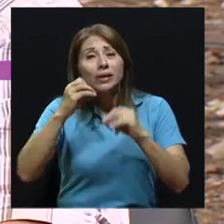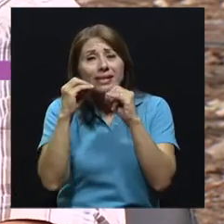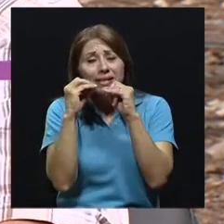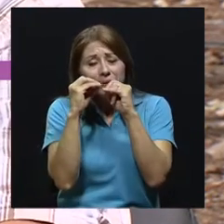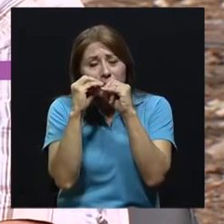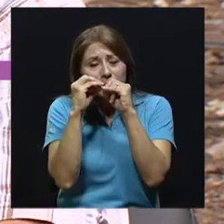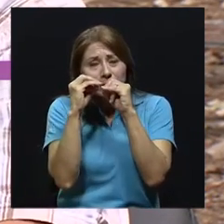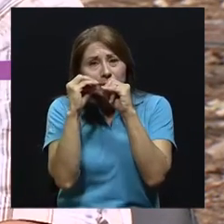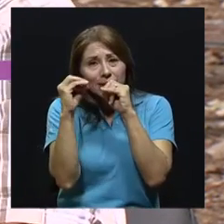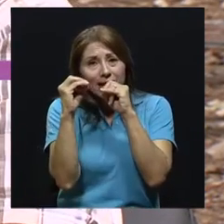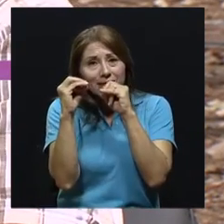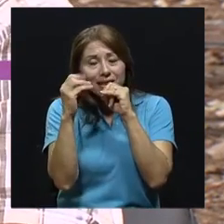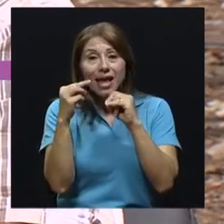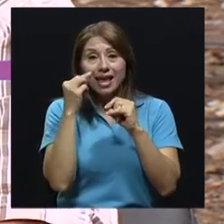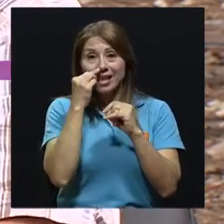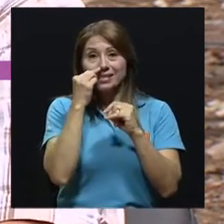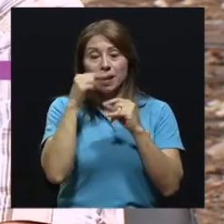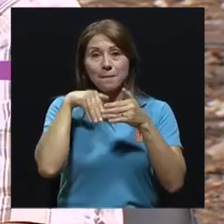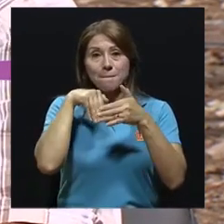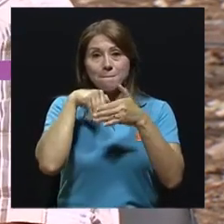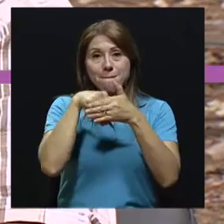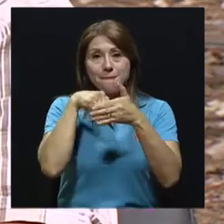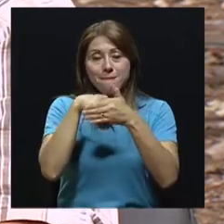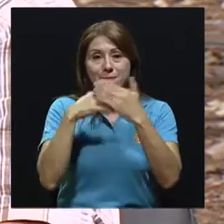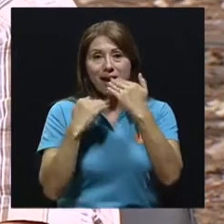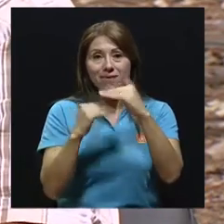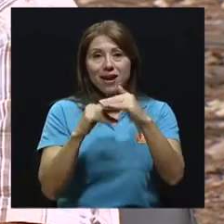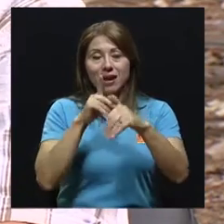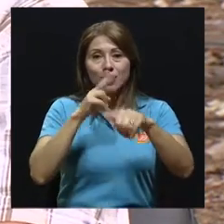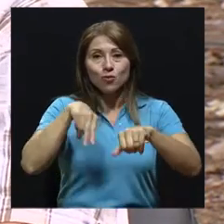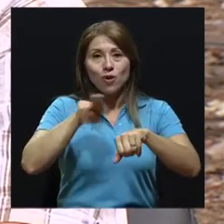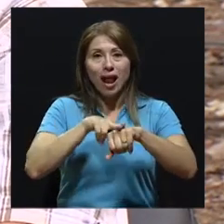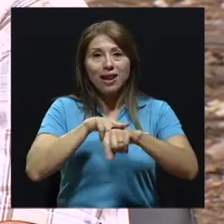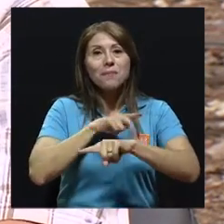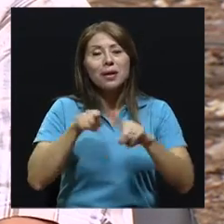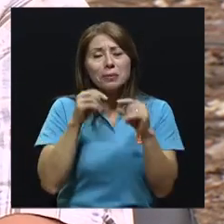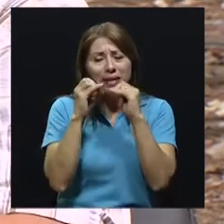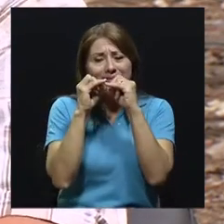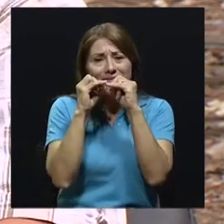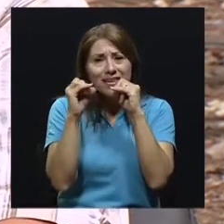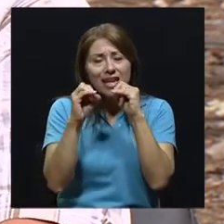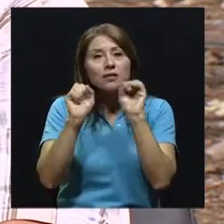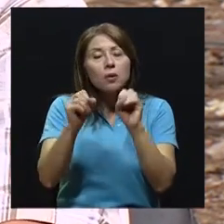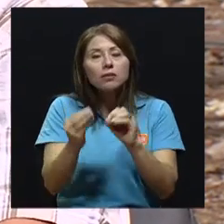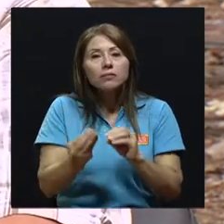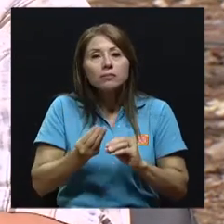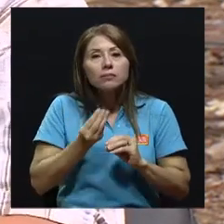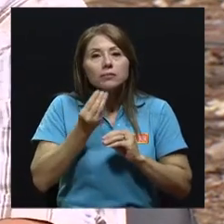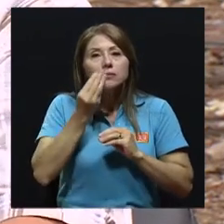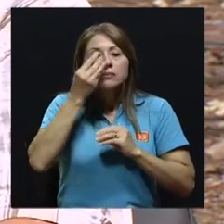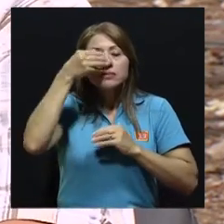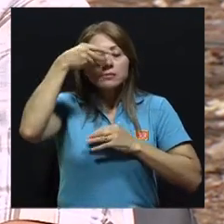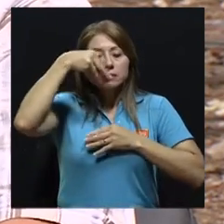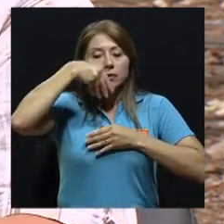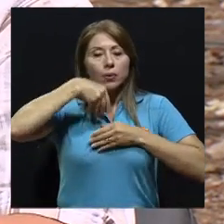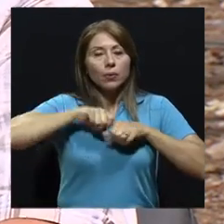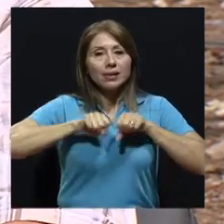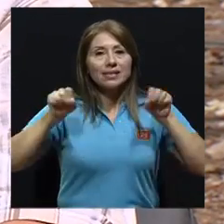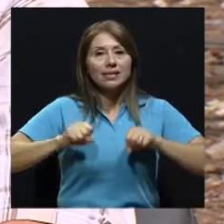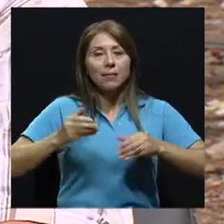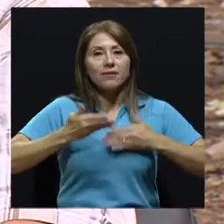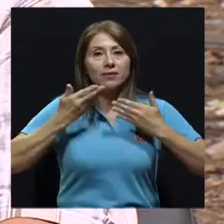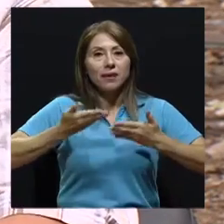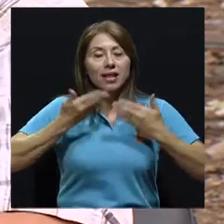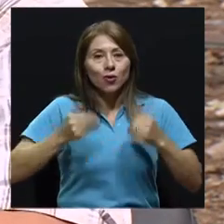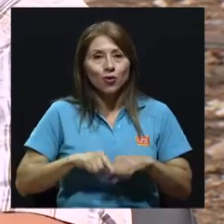esa barrera que tenemos natural, ingresar al sistema respiratorio. Entonces, también, otros tamaños de partículas más